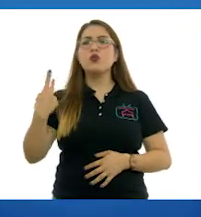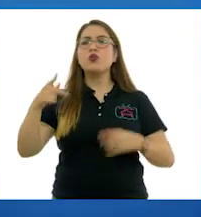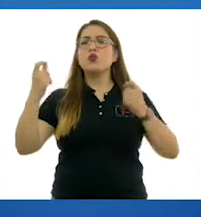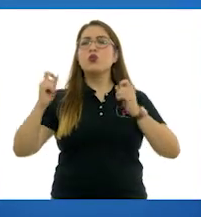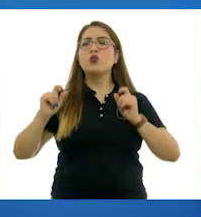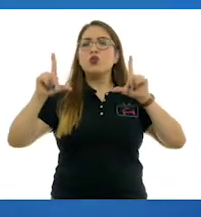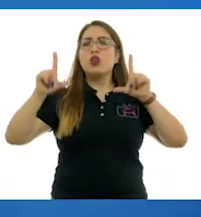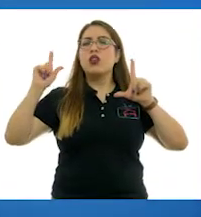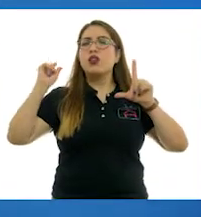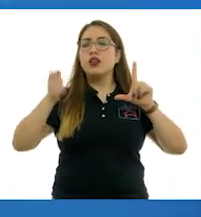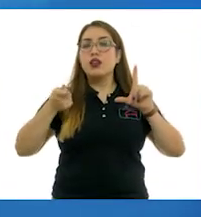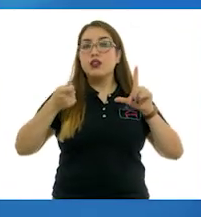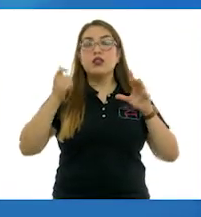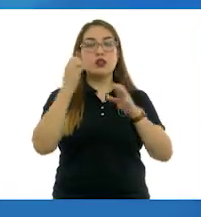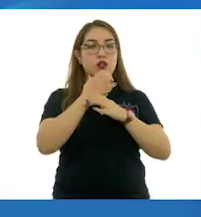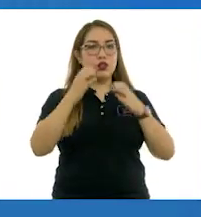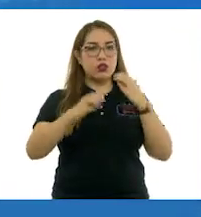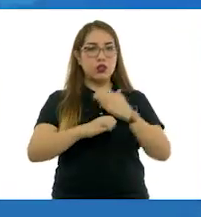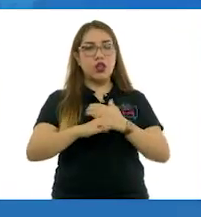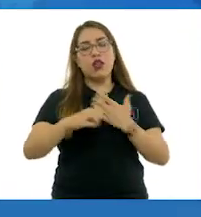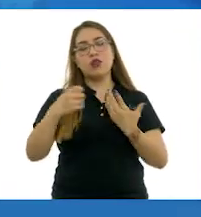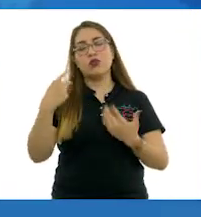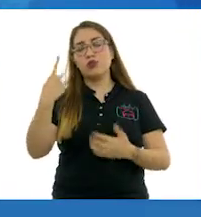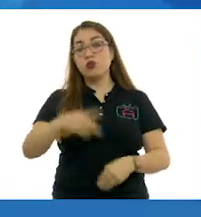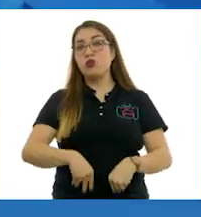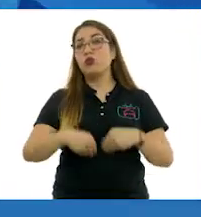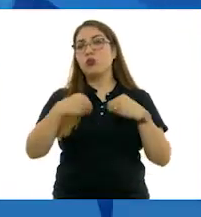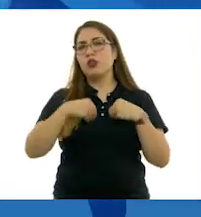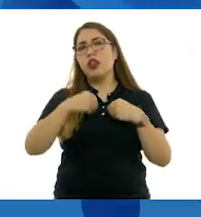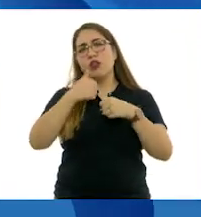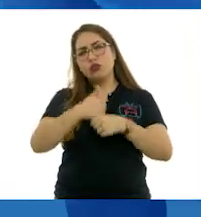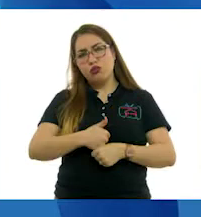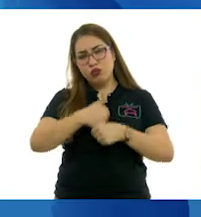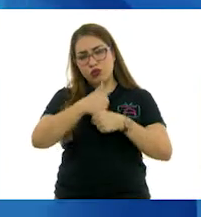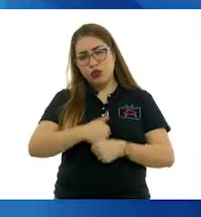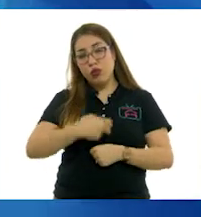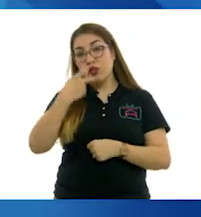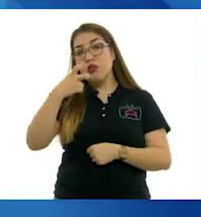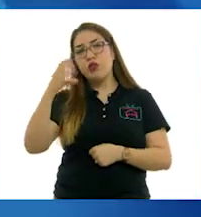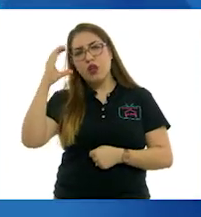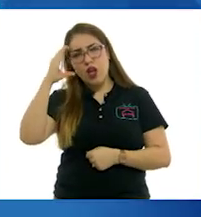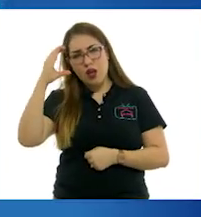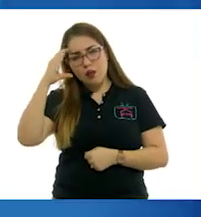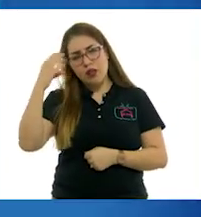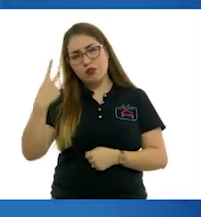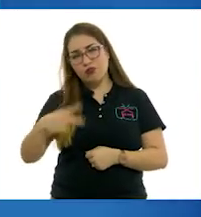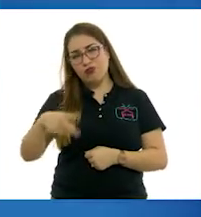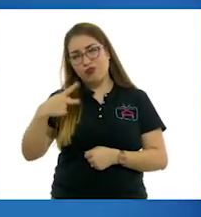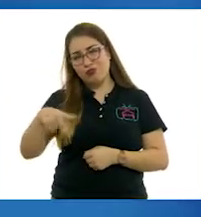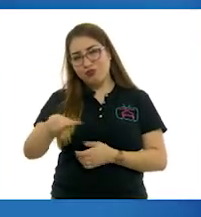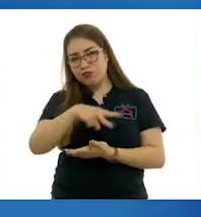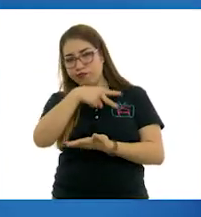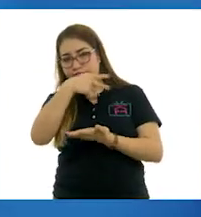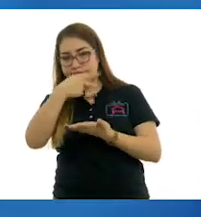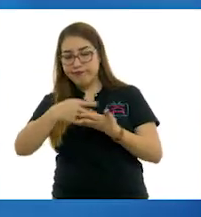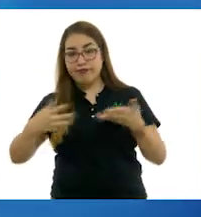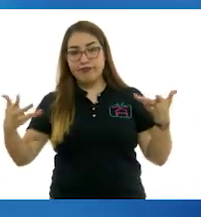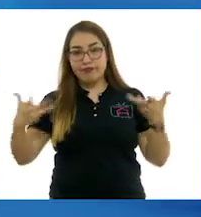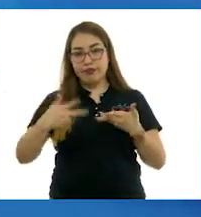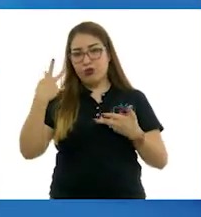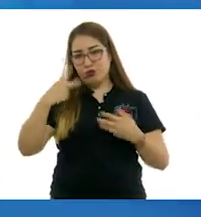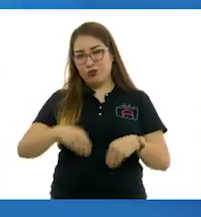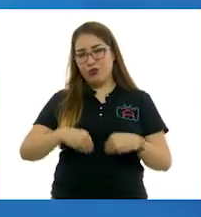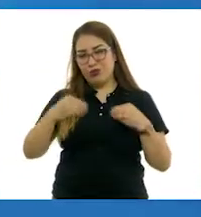los aspectos dolorosos de su vida, en gran parte postrada en una cama. Los numerosos símbolos que Frida Kahlo